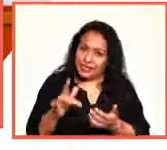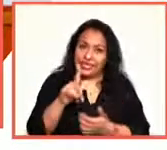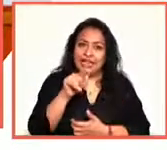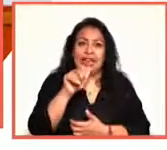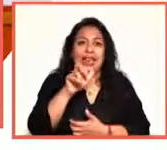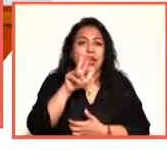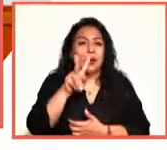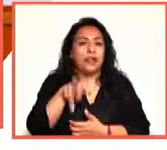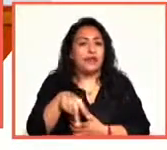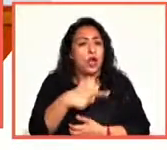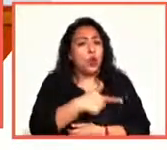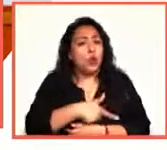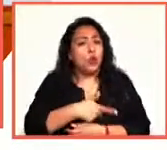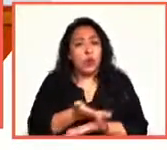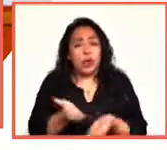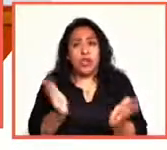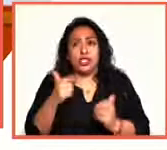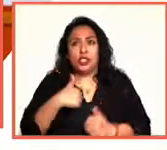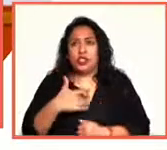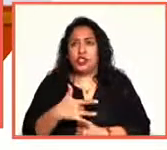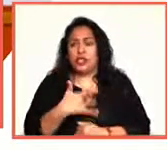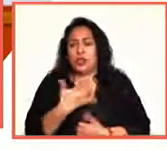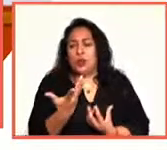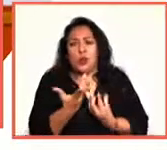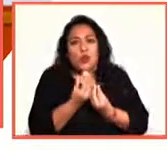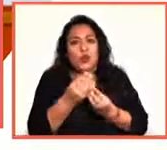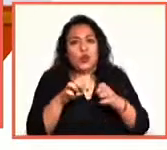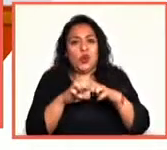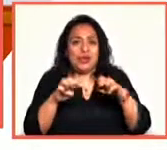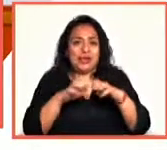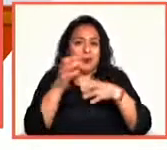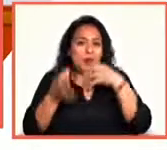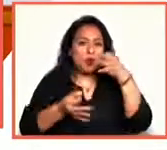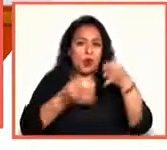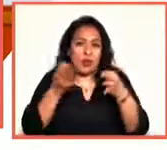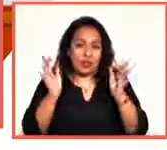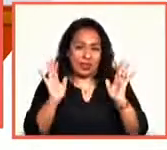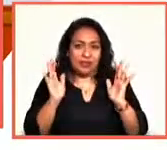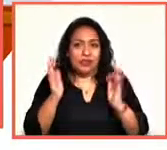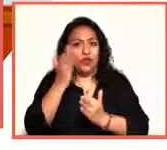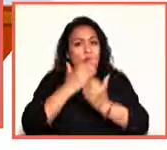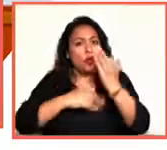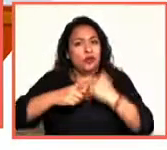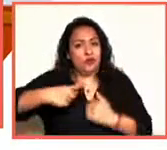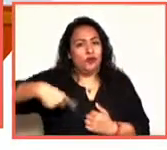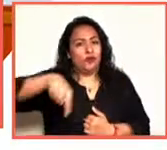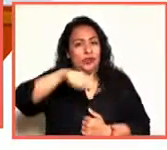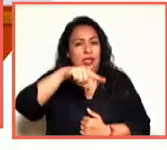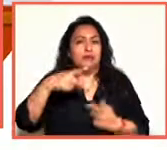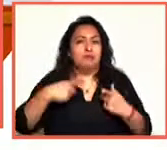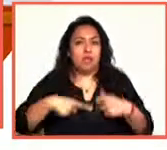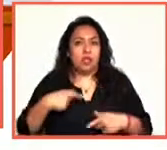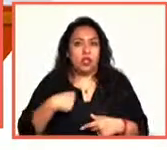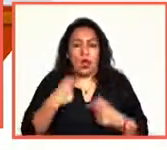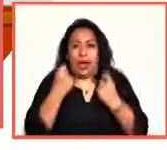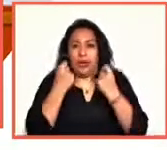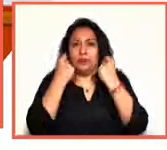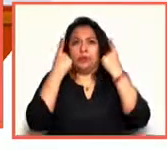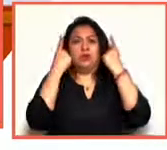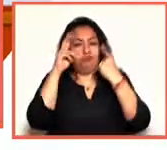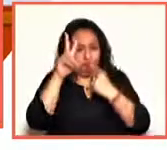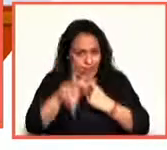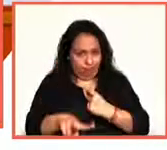Es un gusto estar con ustedes. Yo me siento parte del equipo del noticiero y todos ustedes son gente que yo admiro mucho, de verdad.